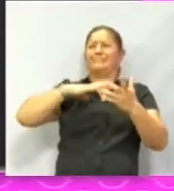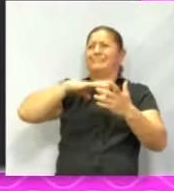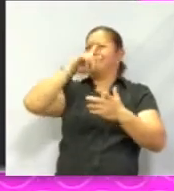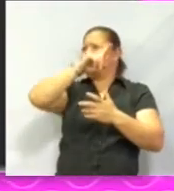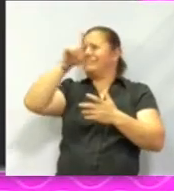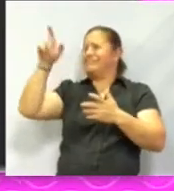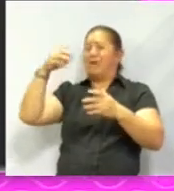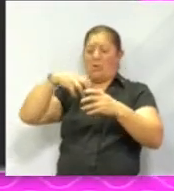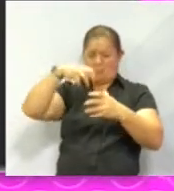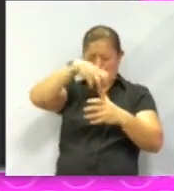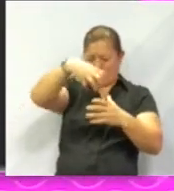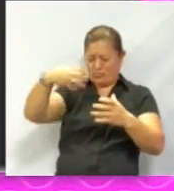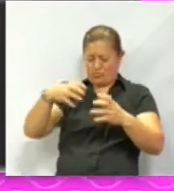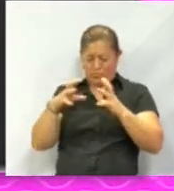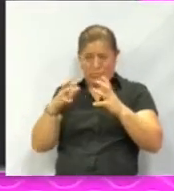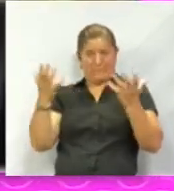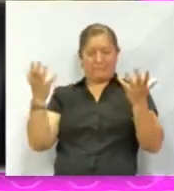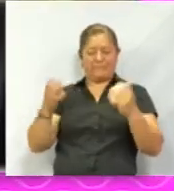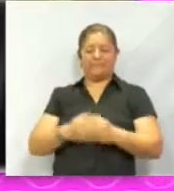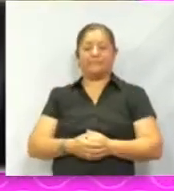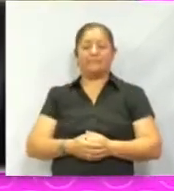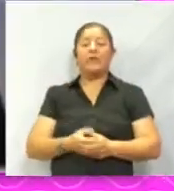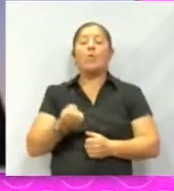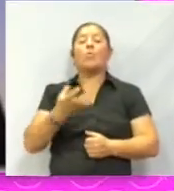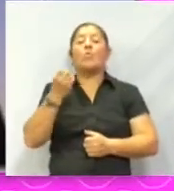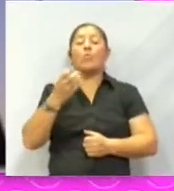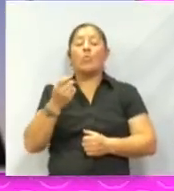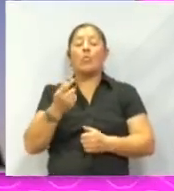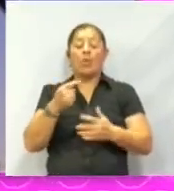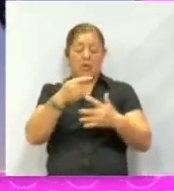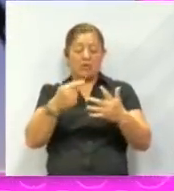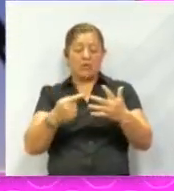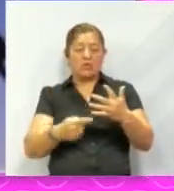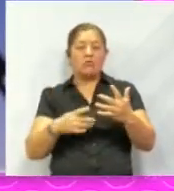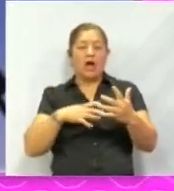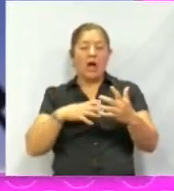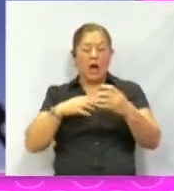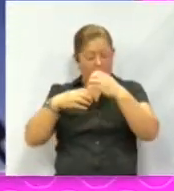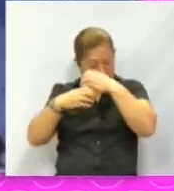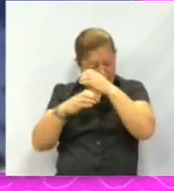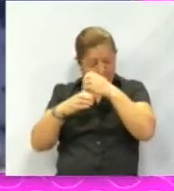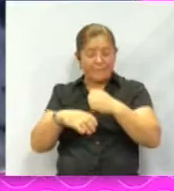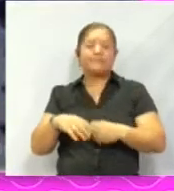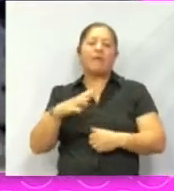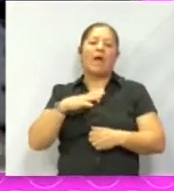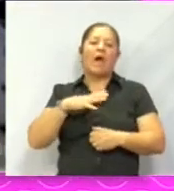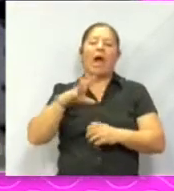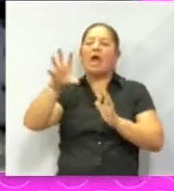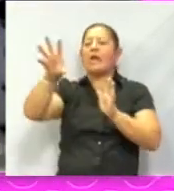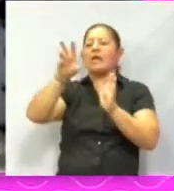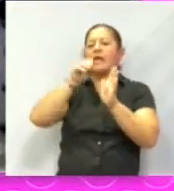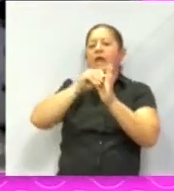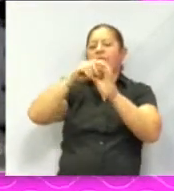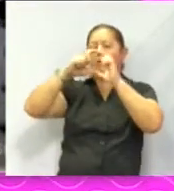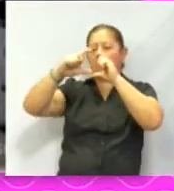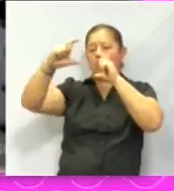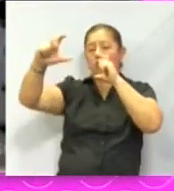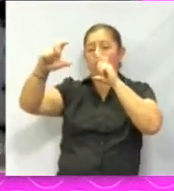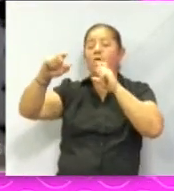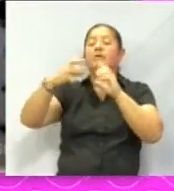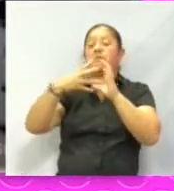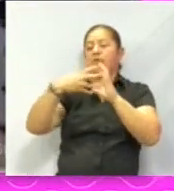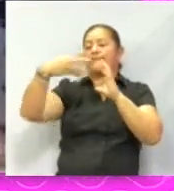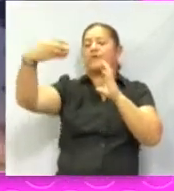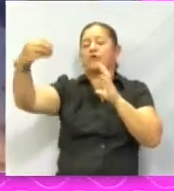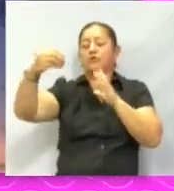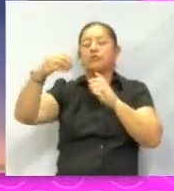¿Cuántos tipos de telescopios existen? Existen los refractores, que son a base de lentes, los reflectores, que son a base de espejos,